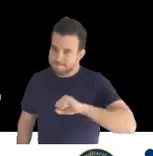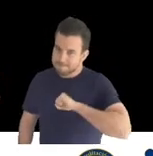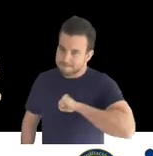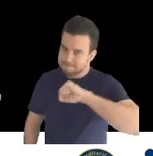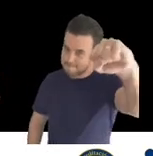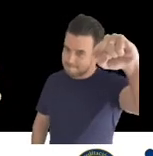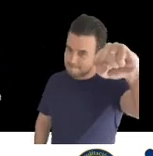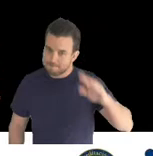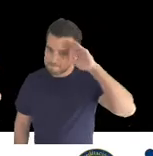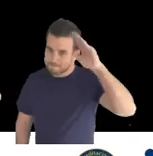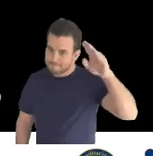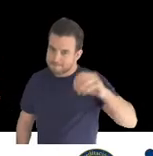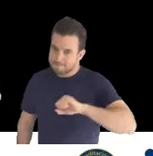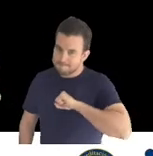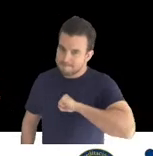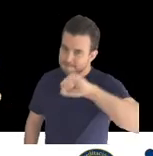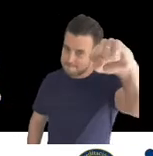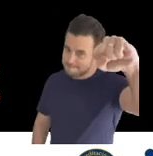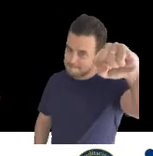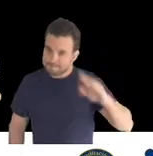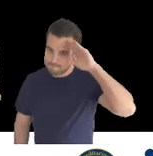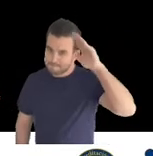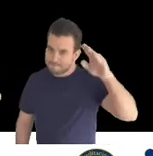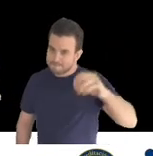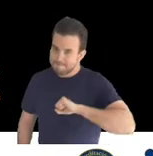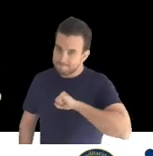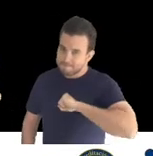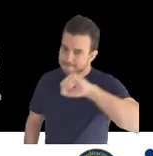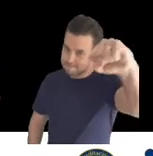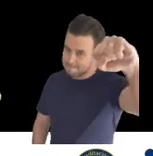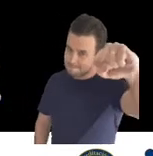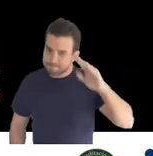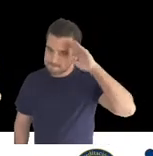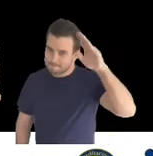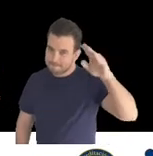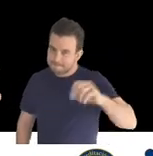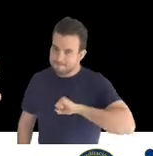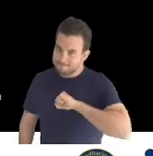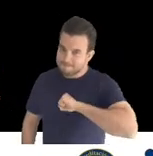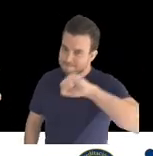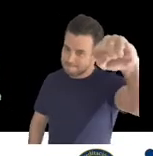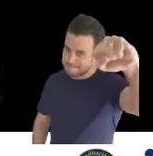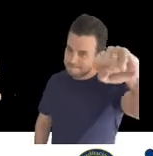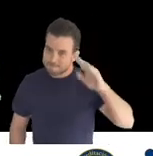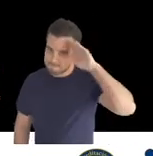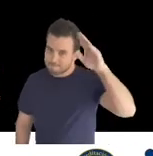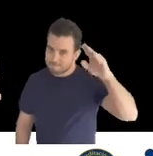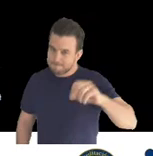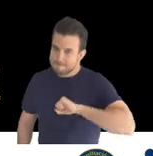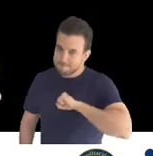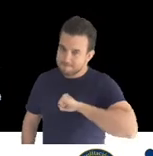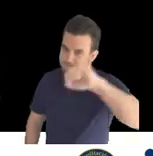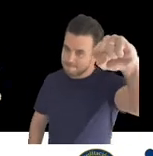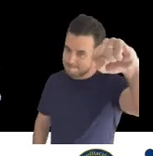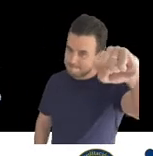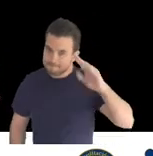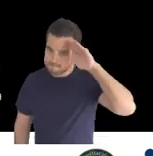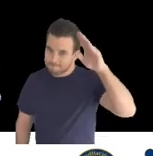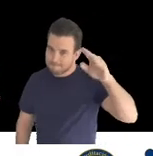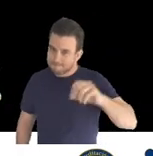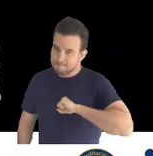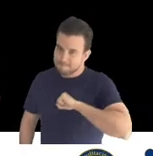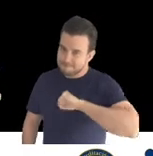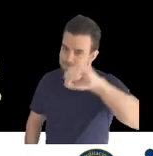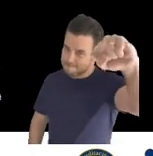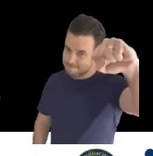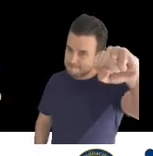y en estos momentos soy entrenador para organismos como el IconTech, como el IconTech